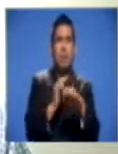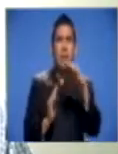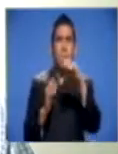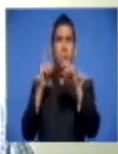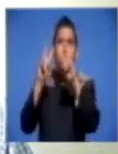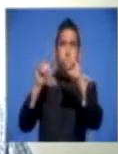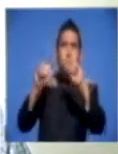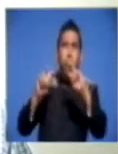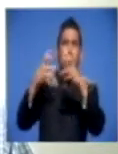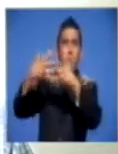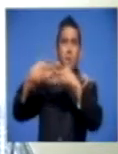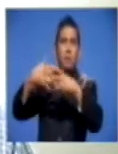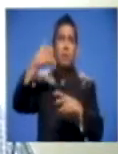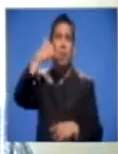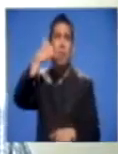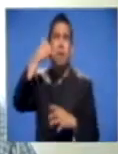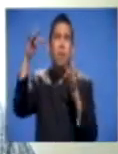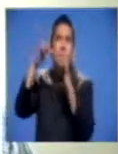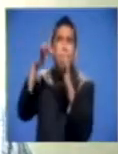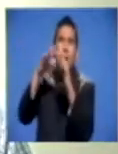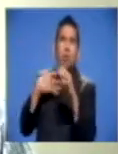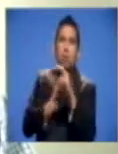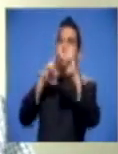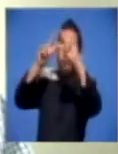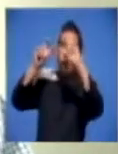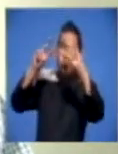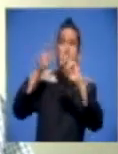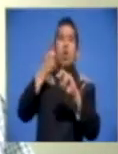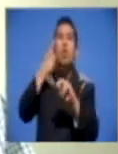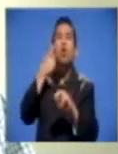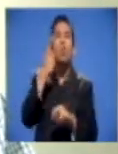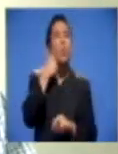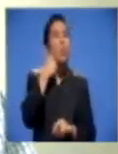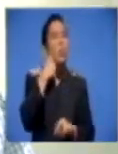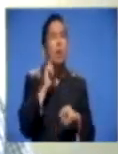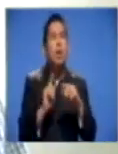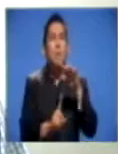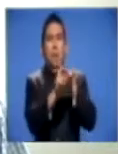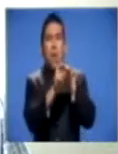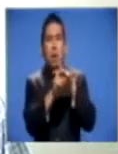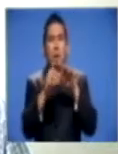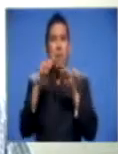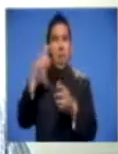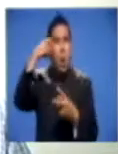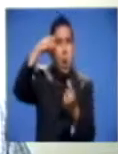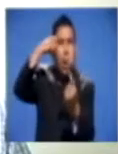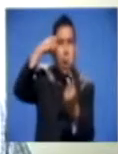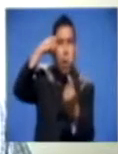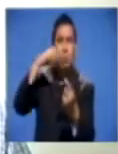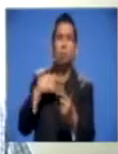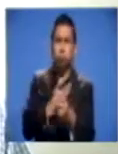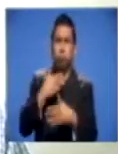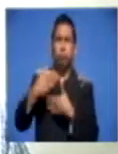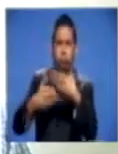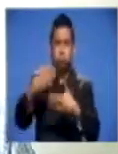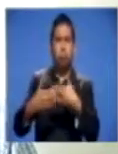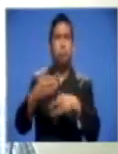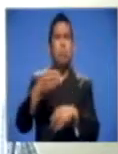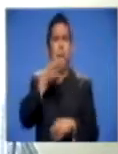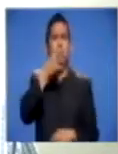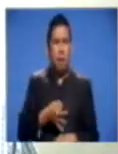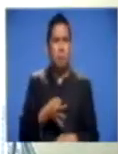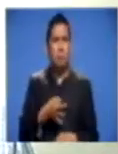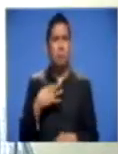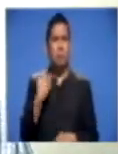para poder monitorear de dónde provienen las extorsiones. Vamos sin lugar a dudas a establecer